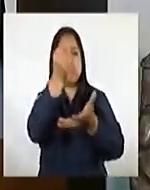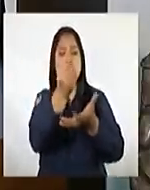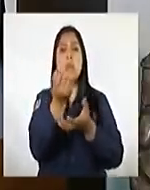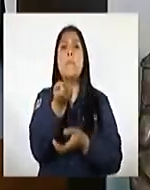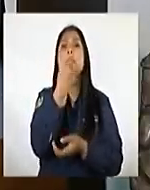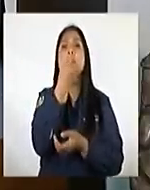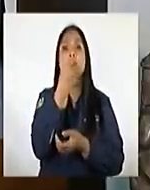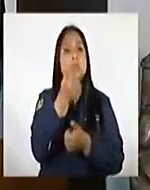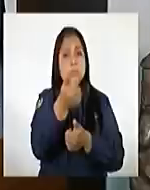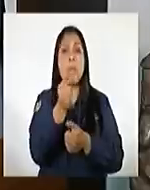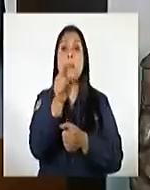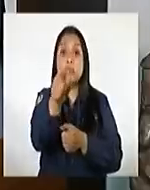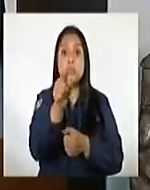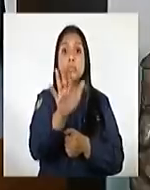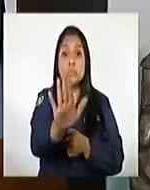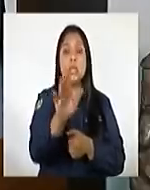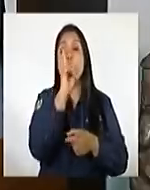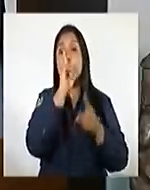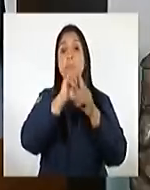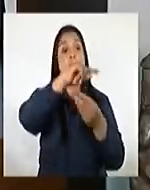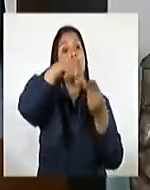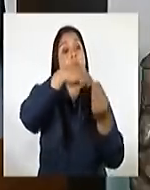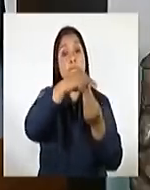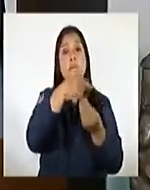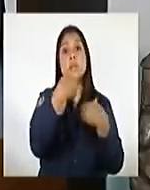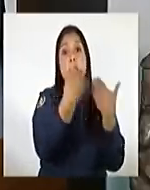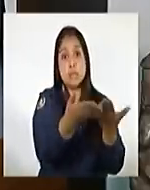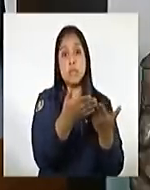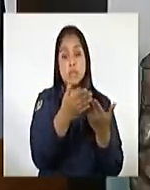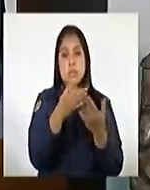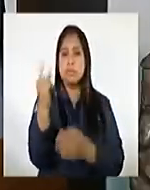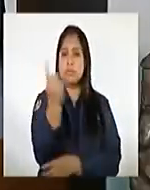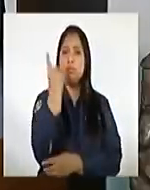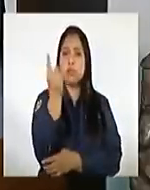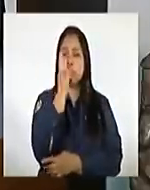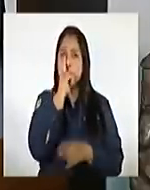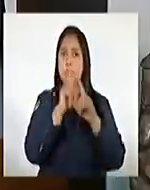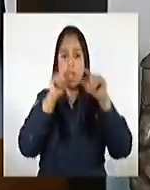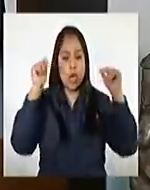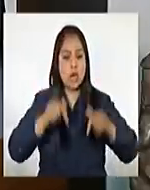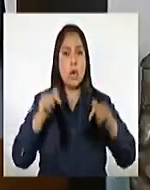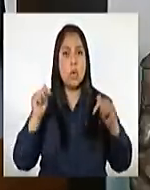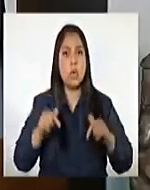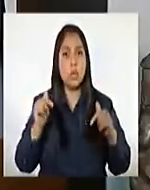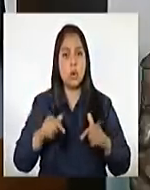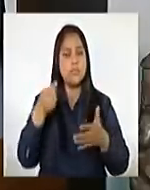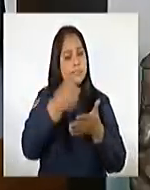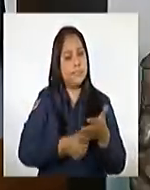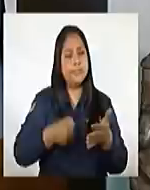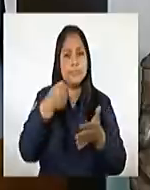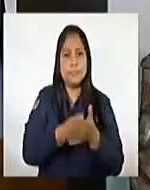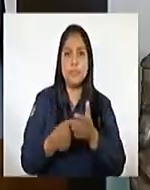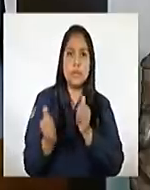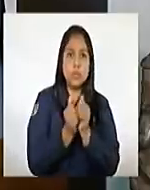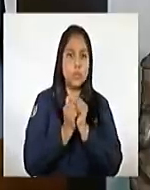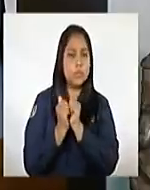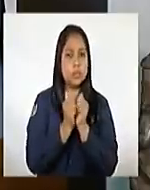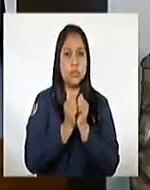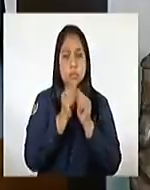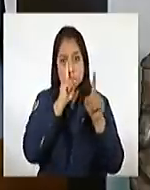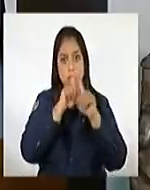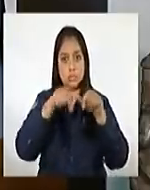ahí mismo para usted y su familia. Es importantísimo, en este momento, que luchemos juntos